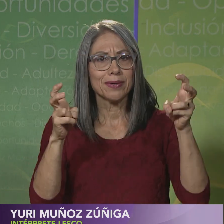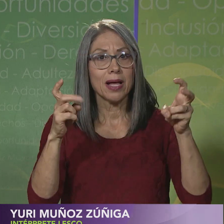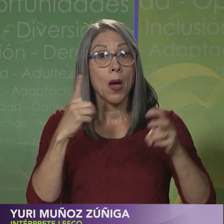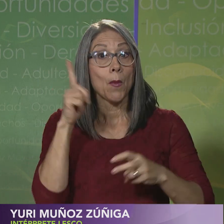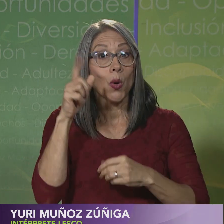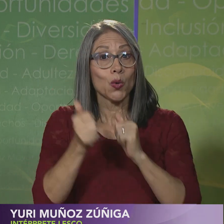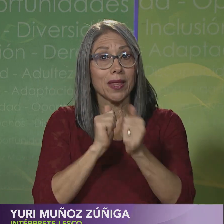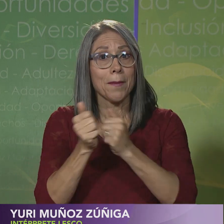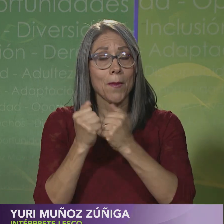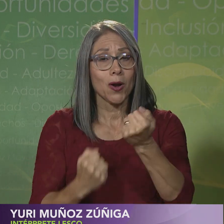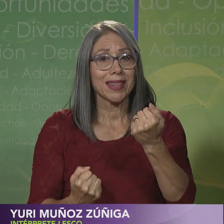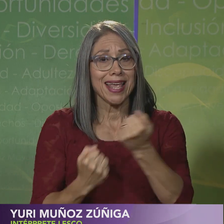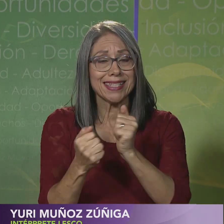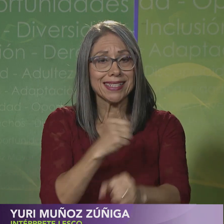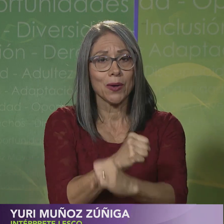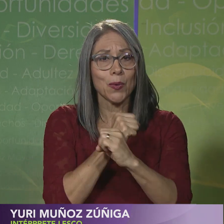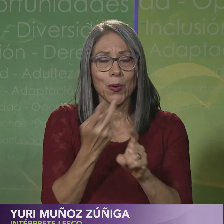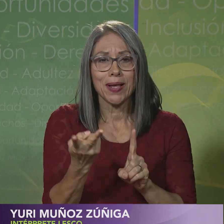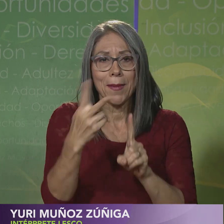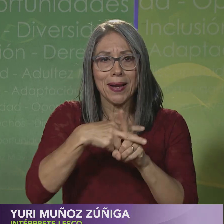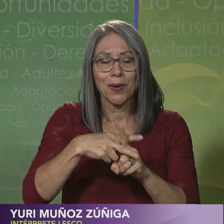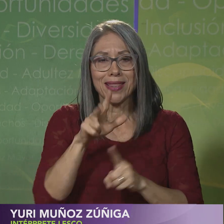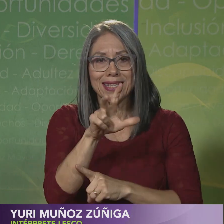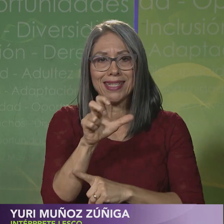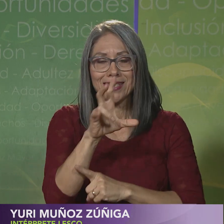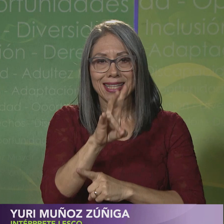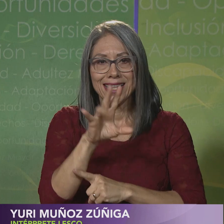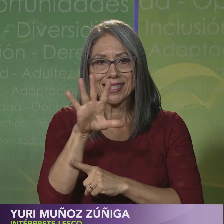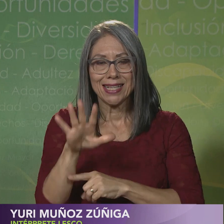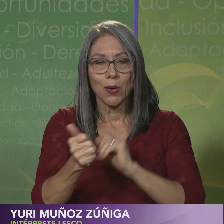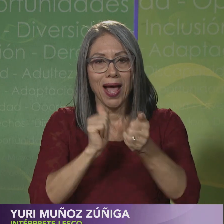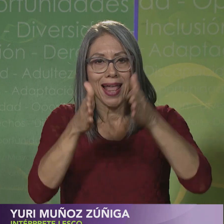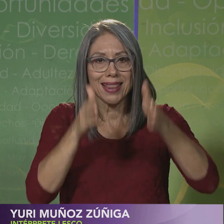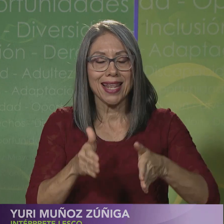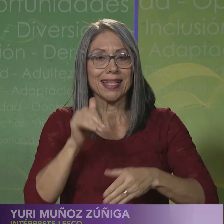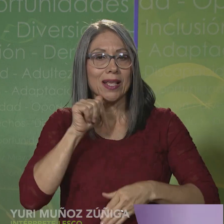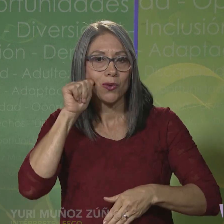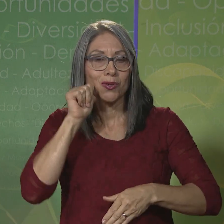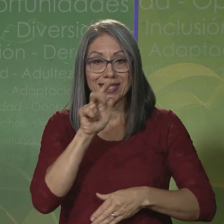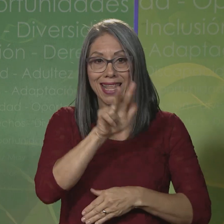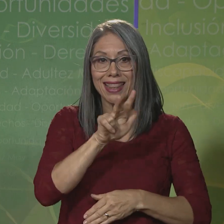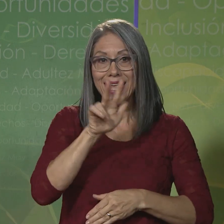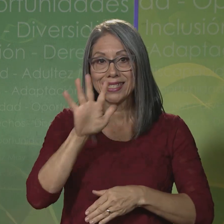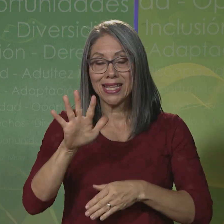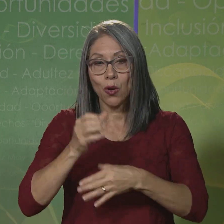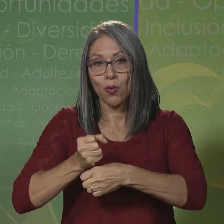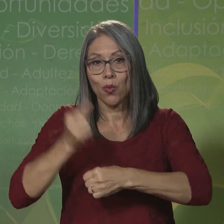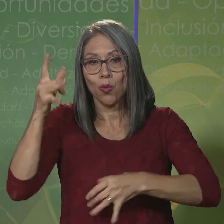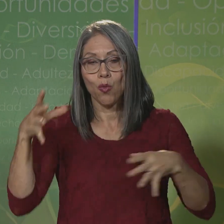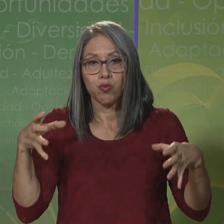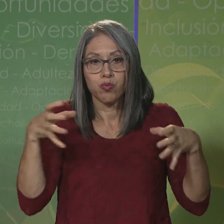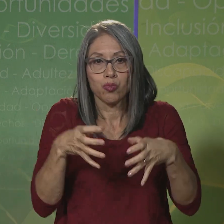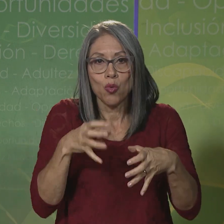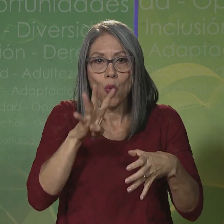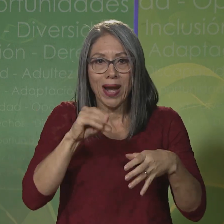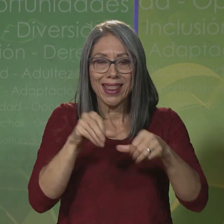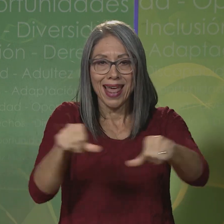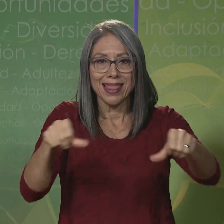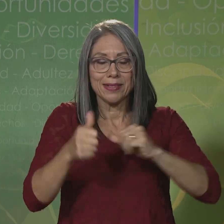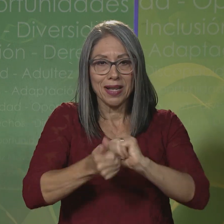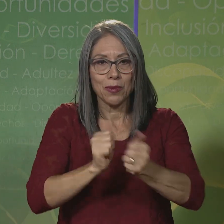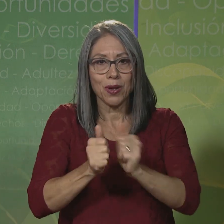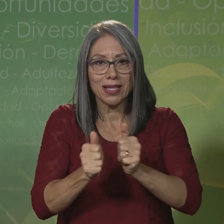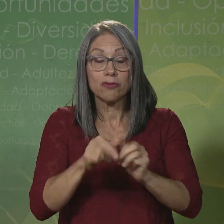seguro se aplicó a 375 atletas adultos de 35 federaciones que agrupan a 40 disciplinas deportivas